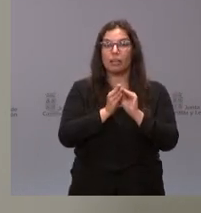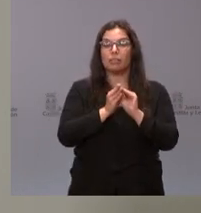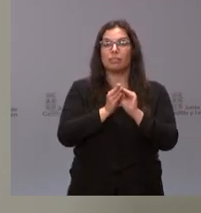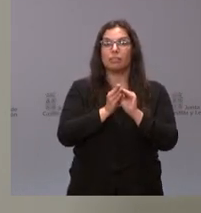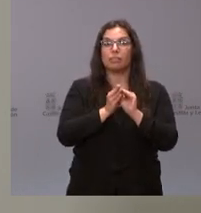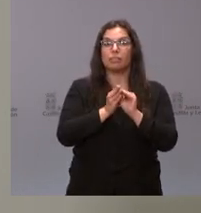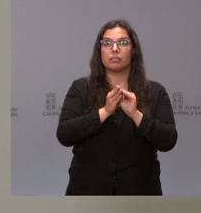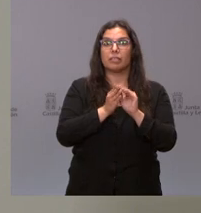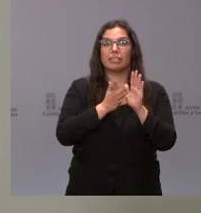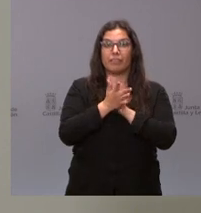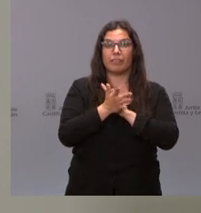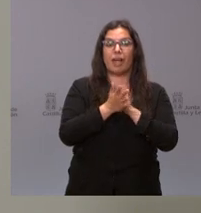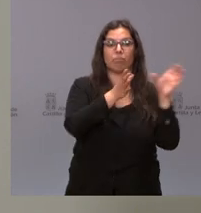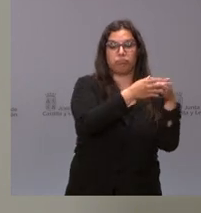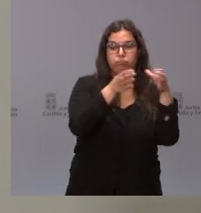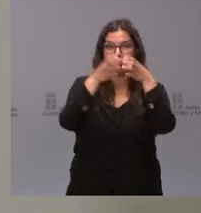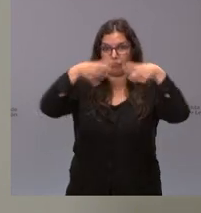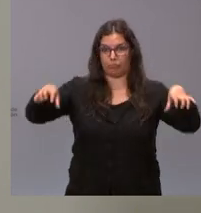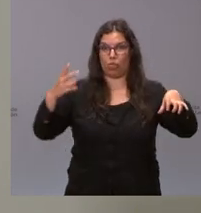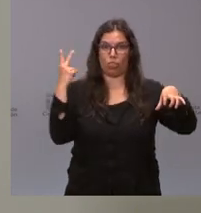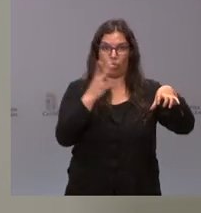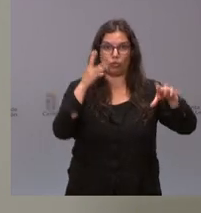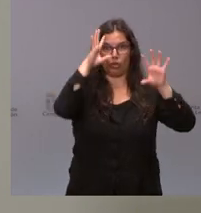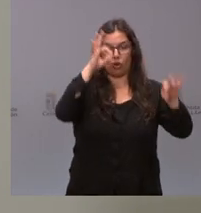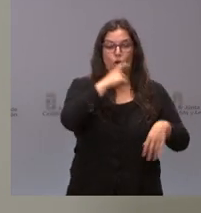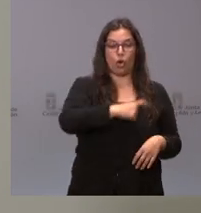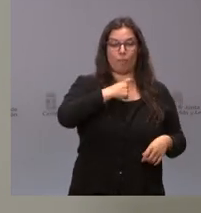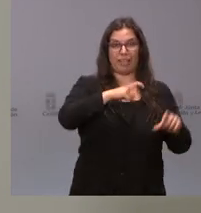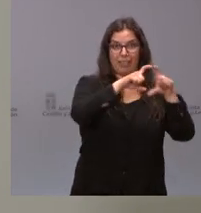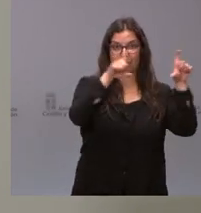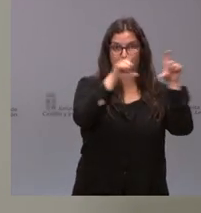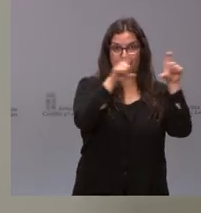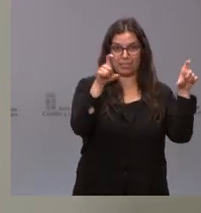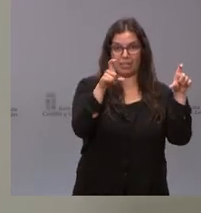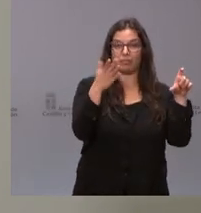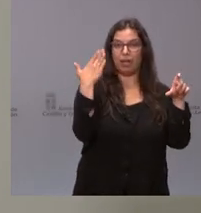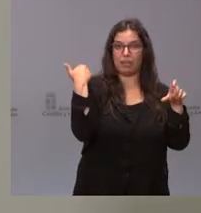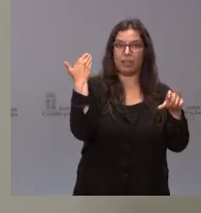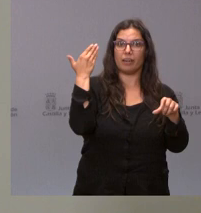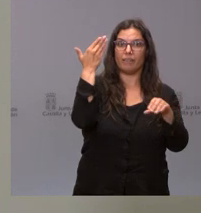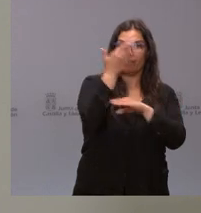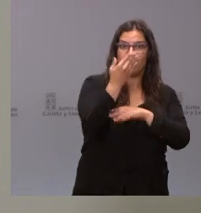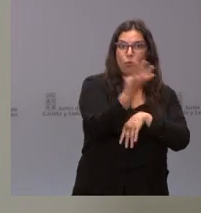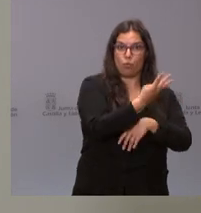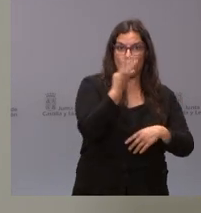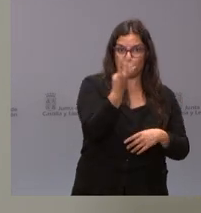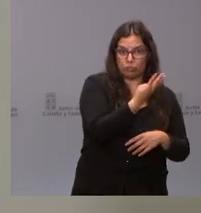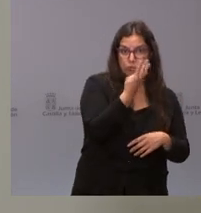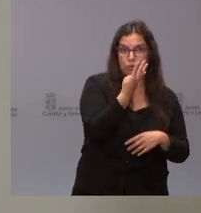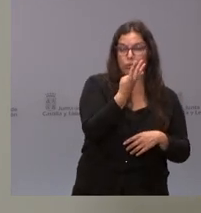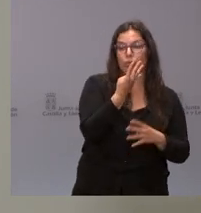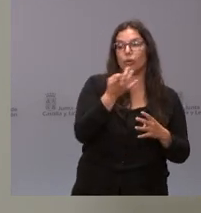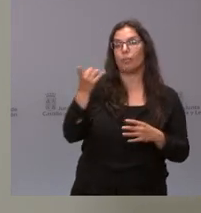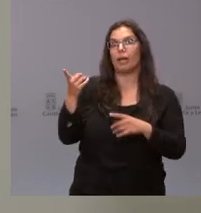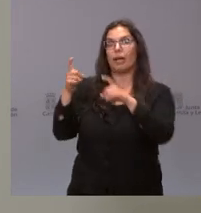partes de los actores esenciales como es natural los comités de empresa que ayer asistieron esos cuatro comités de empresa y